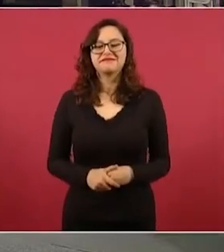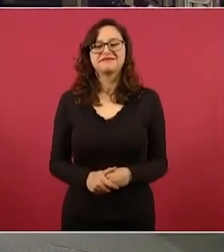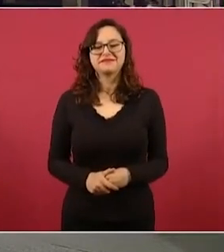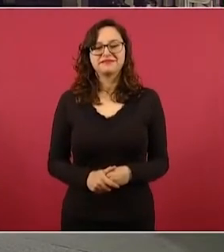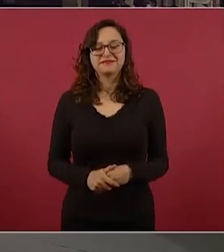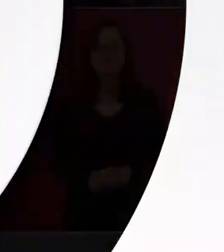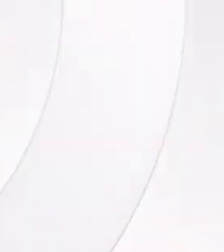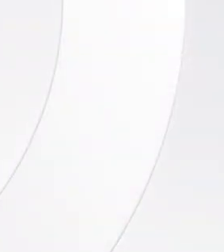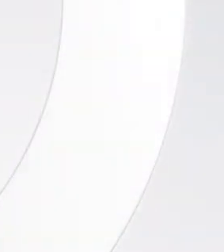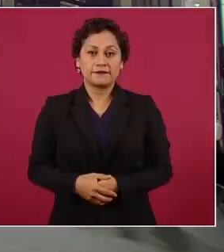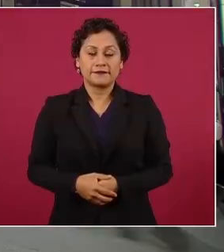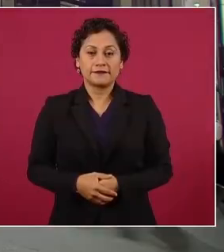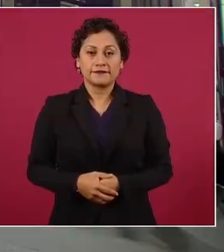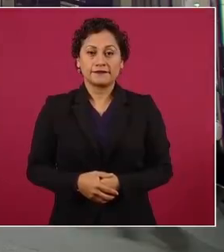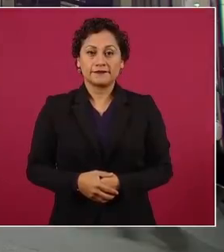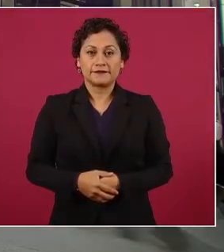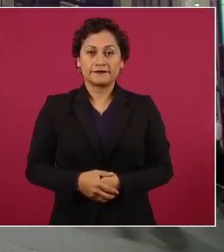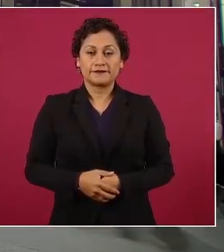presidente?